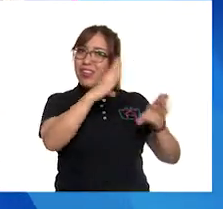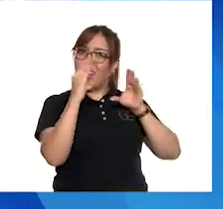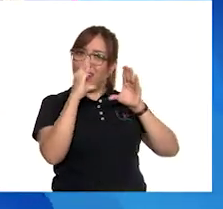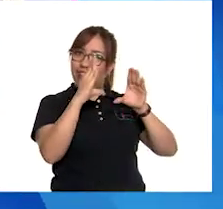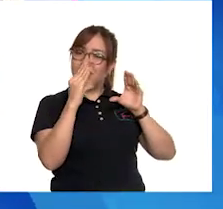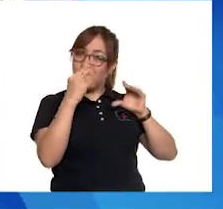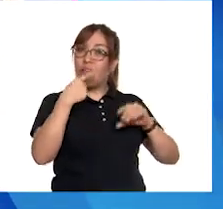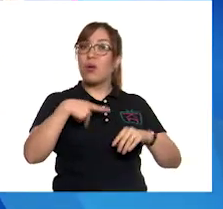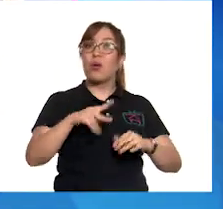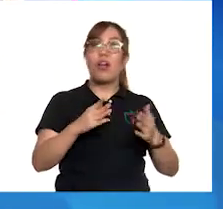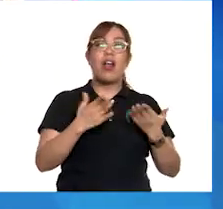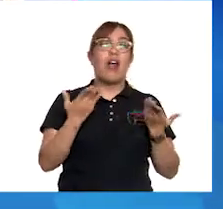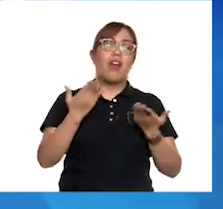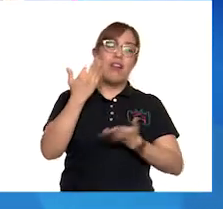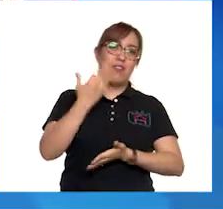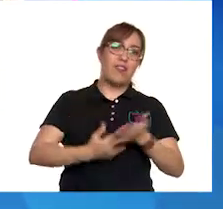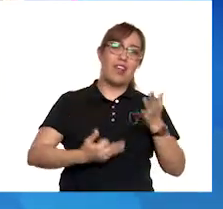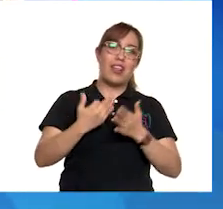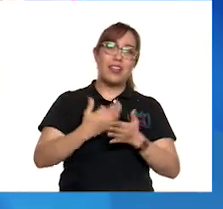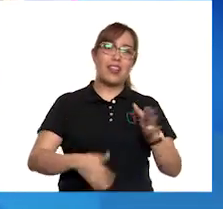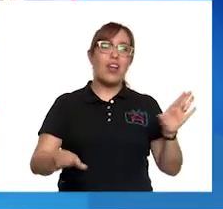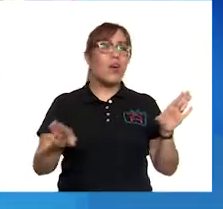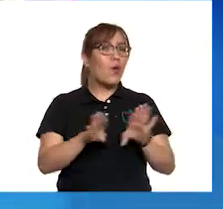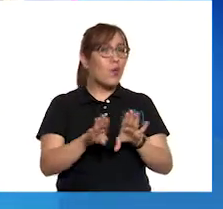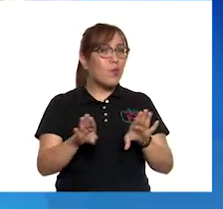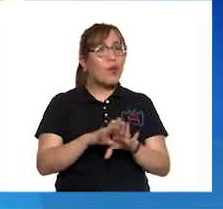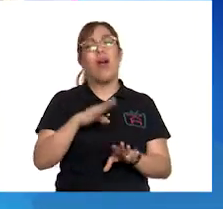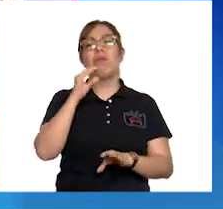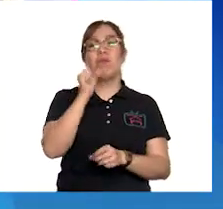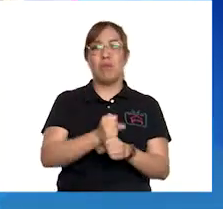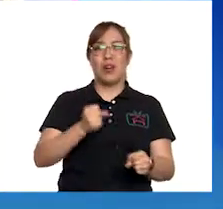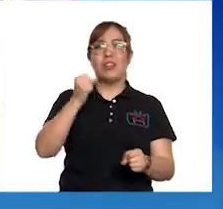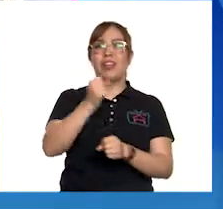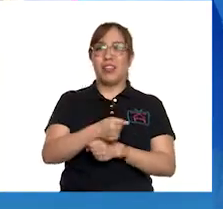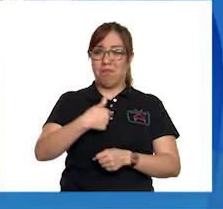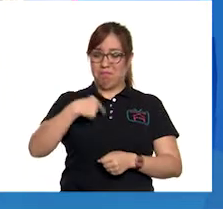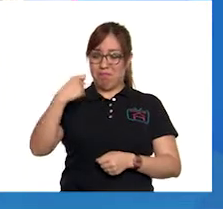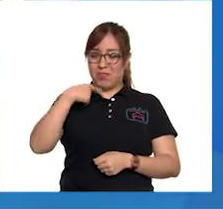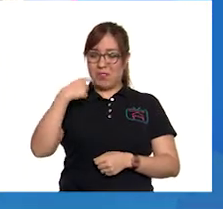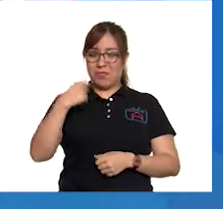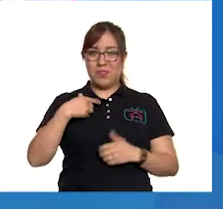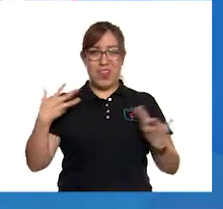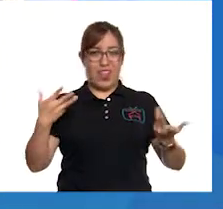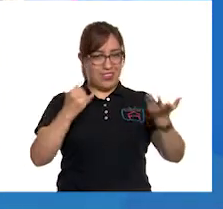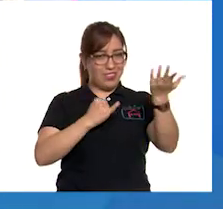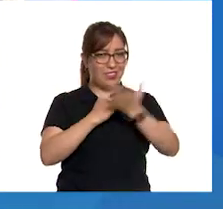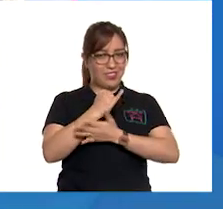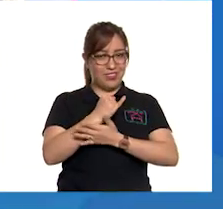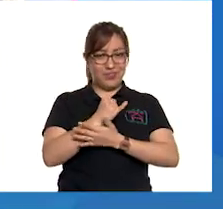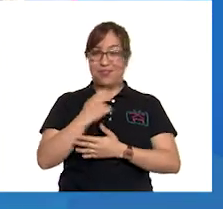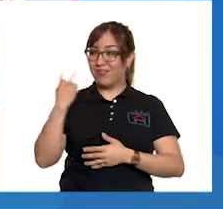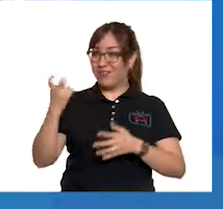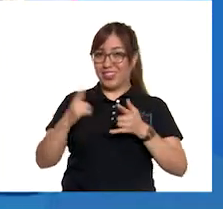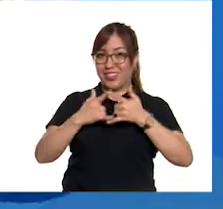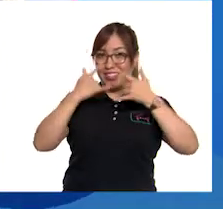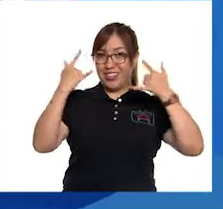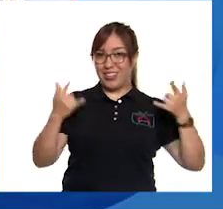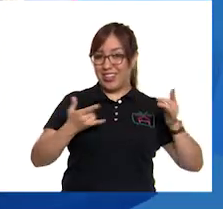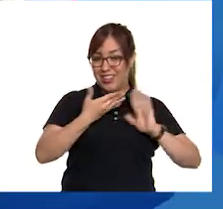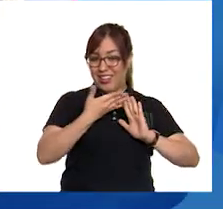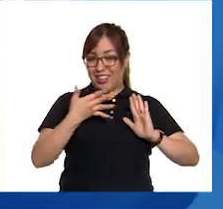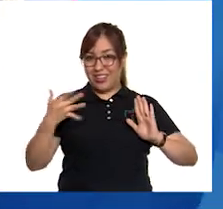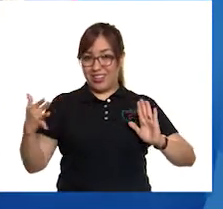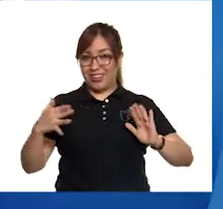la oportunidad de ponerlo en práctica ellos mismos. Y este fue el cuento de enanito